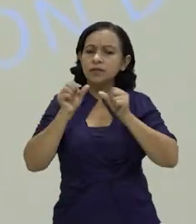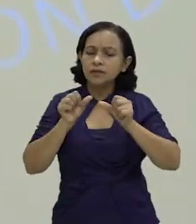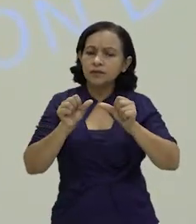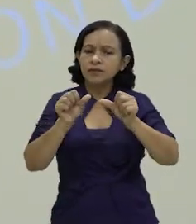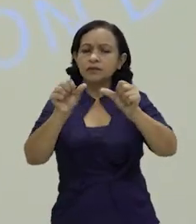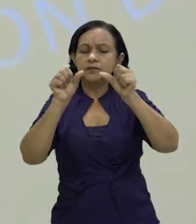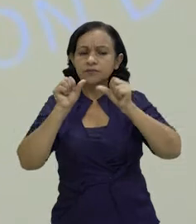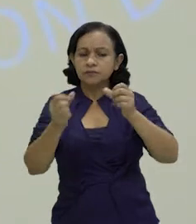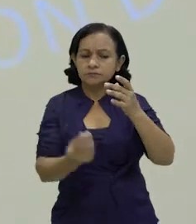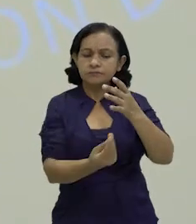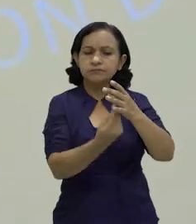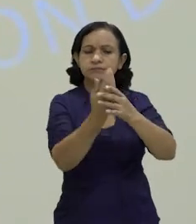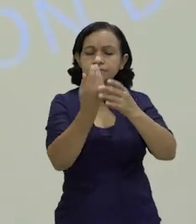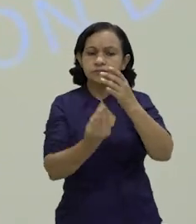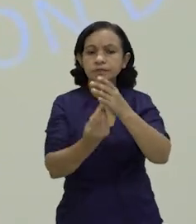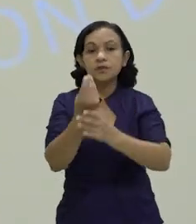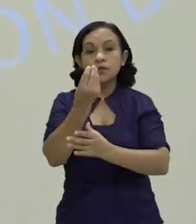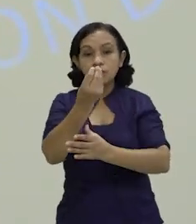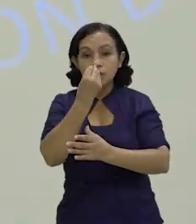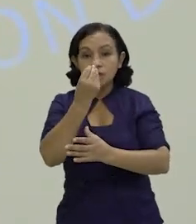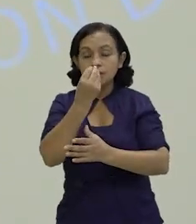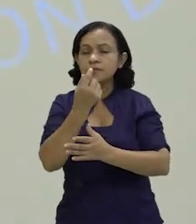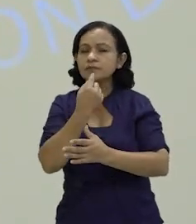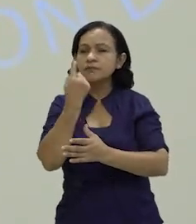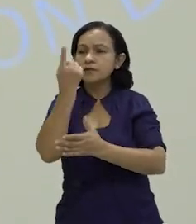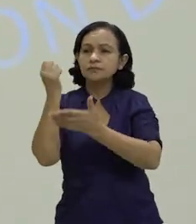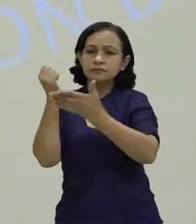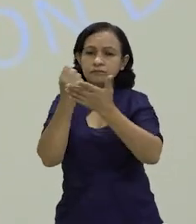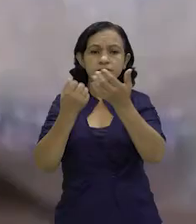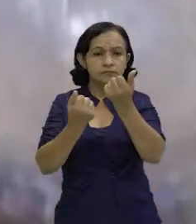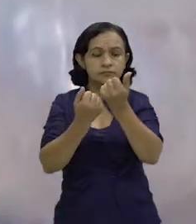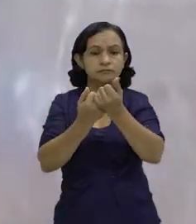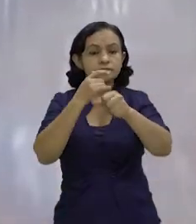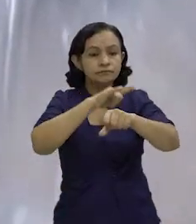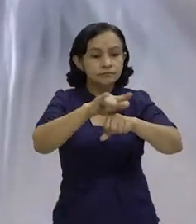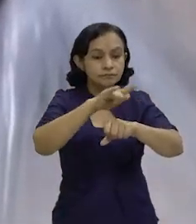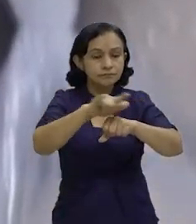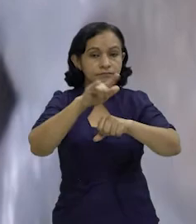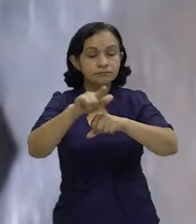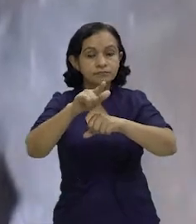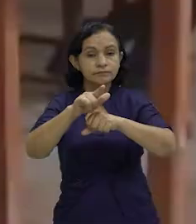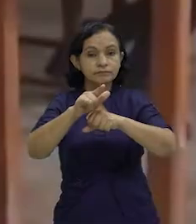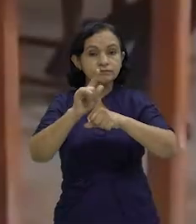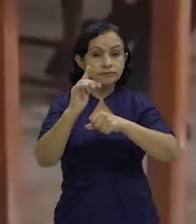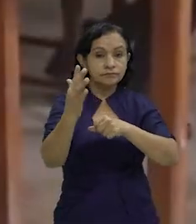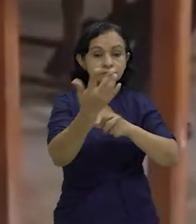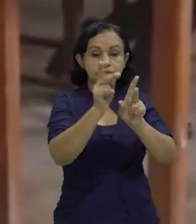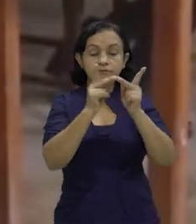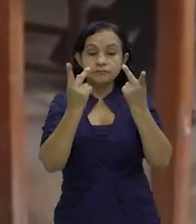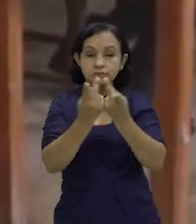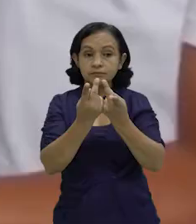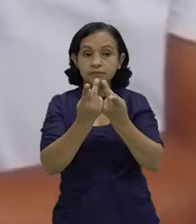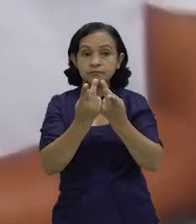seguir produciendo alimentos en la búsqueda de esa autosuficiencia que todos